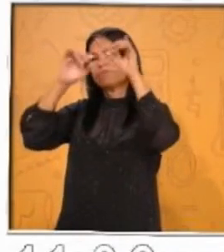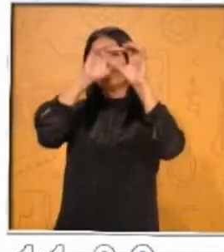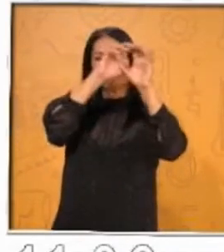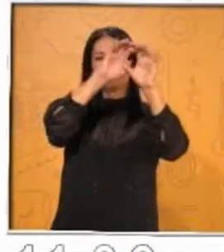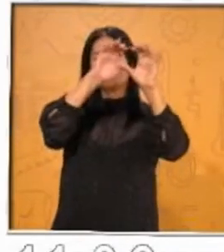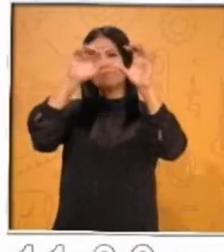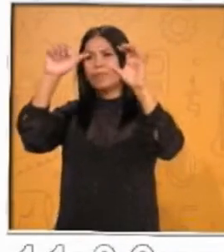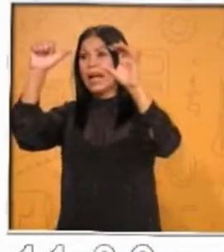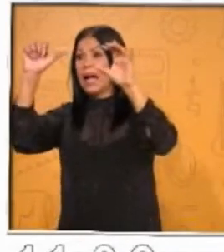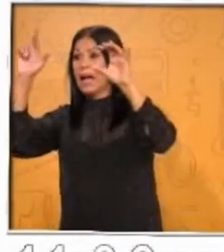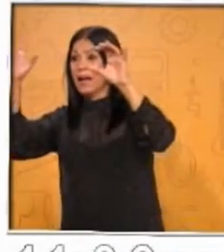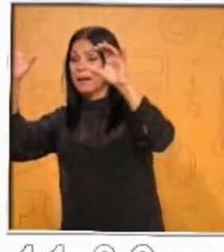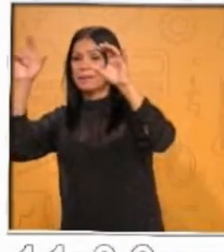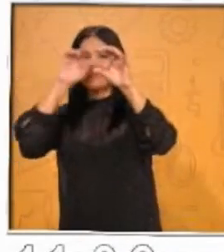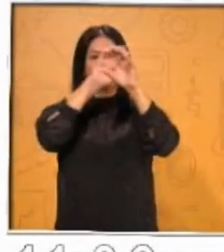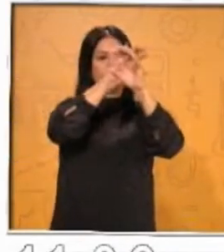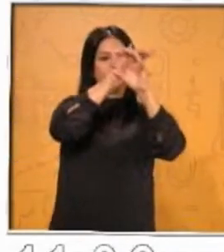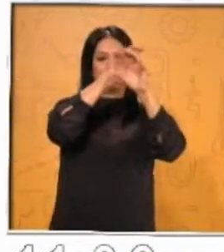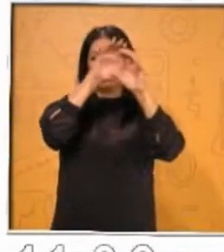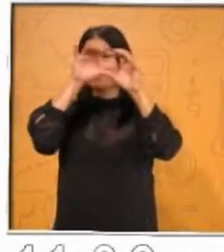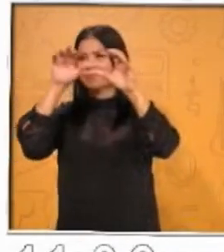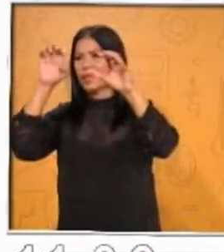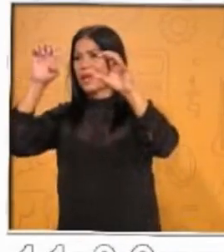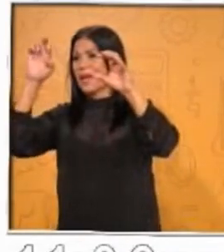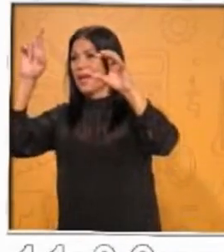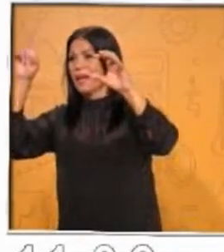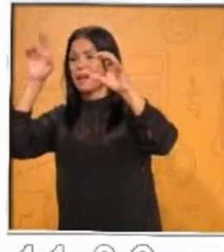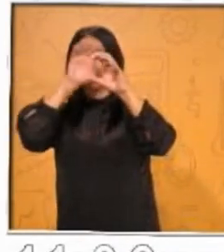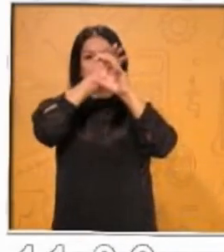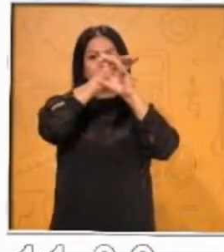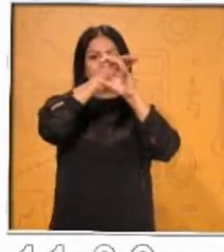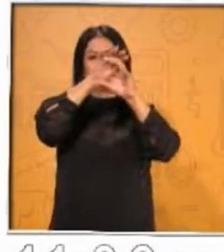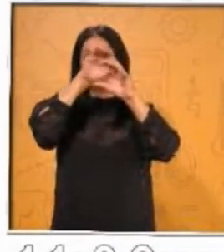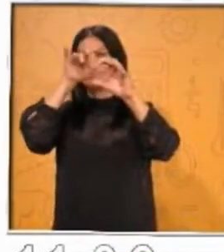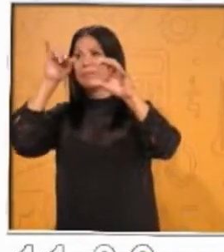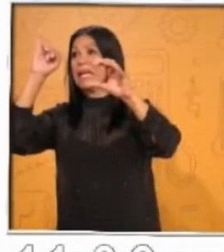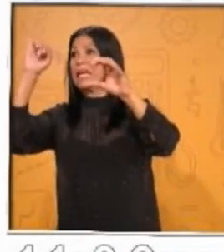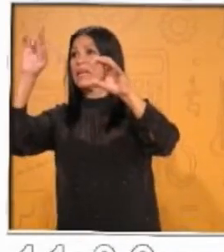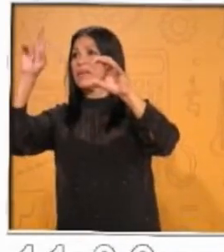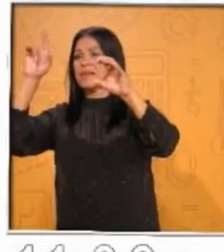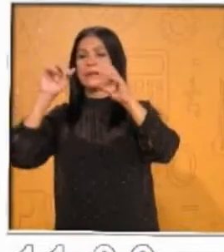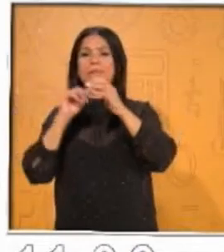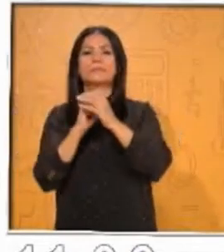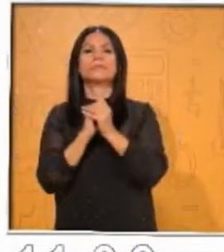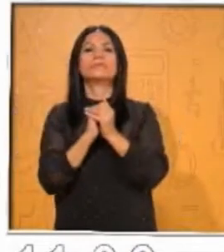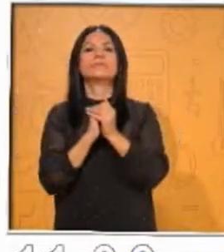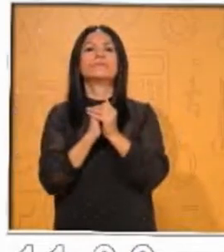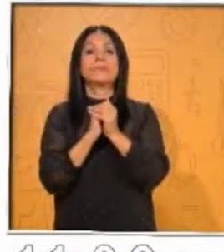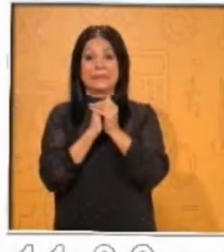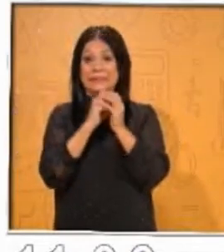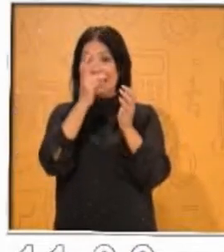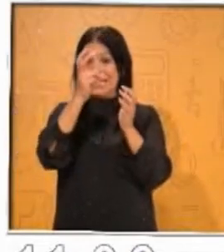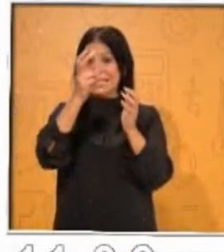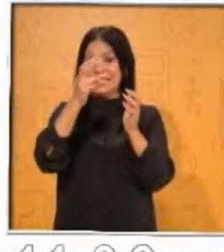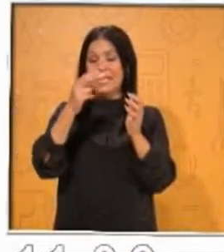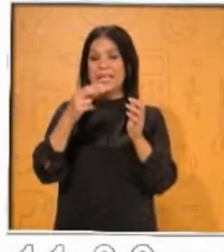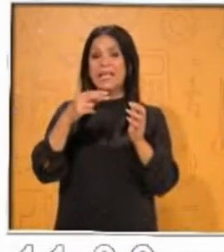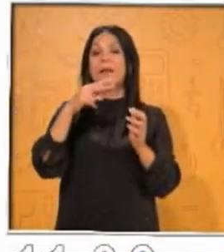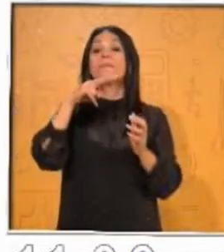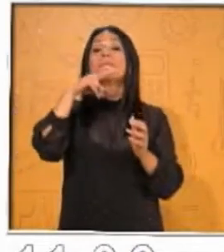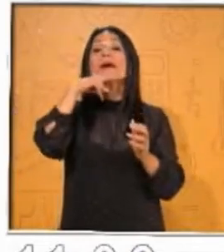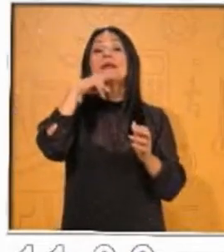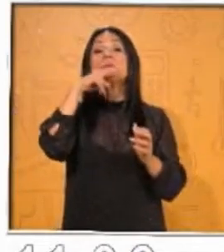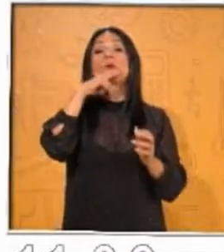pensar, sentir, es el modo indicativo. Entonces, cuando te digan, escribe el, perdón, infinitivo, escribe el infinitivo de los verbos,